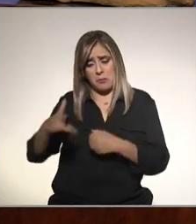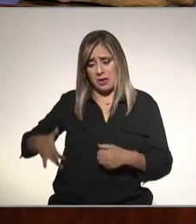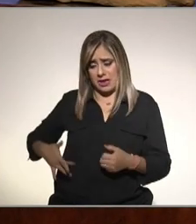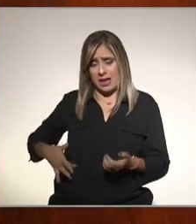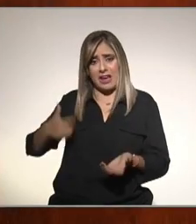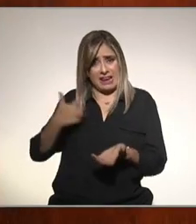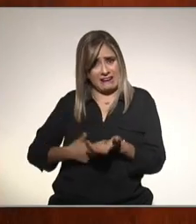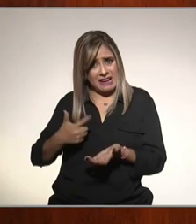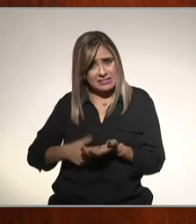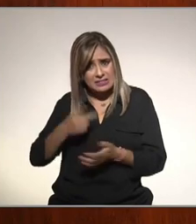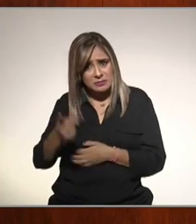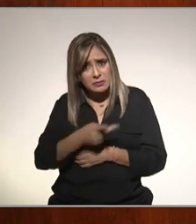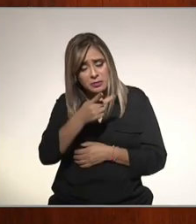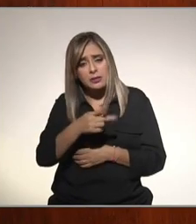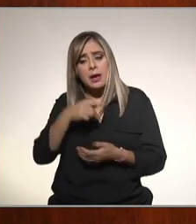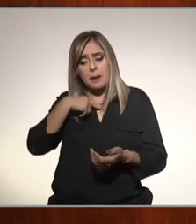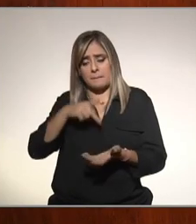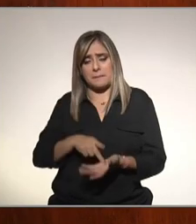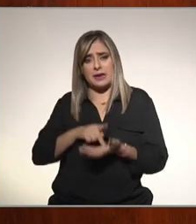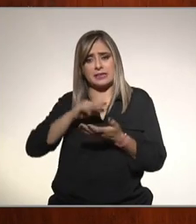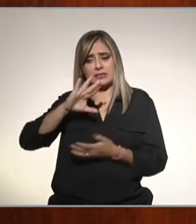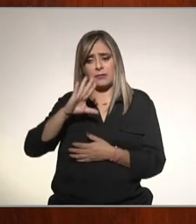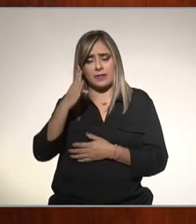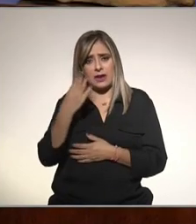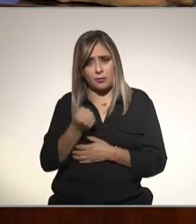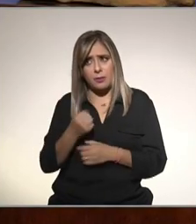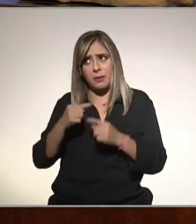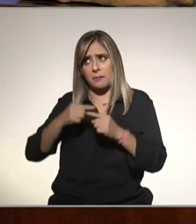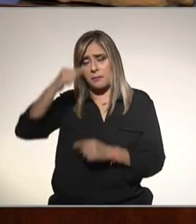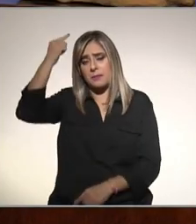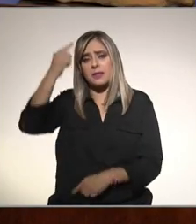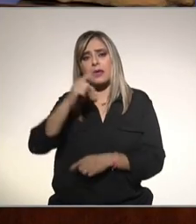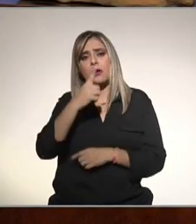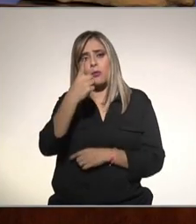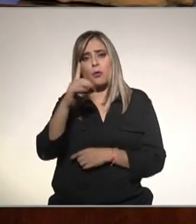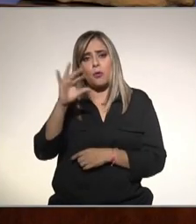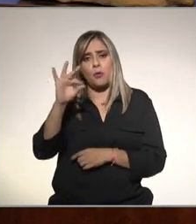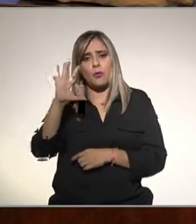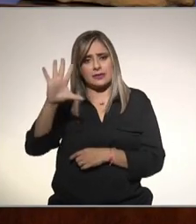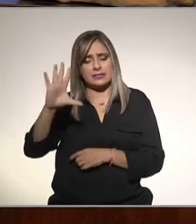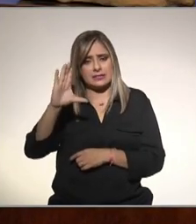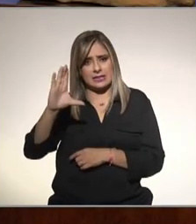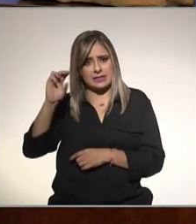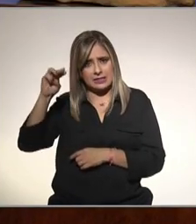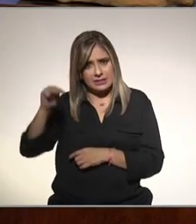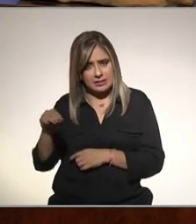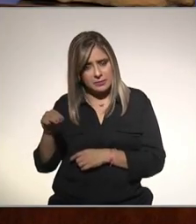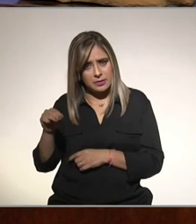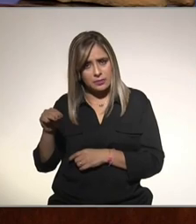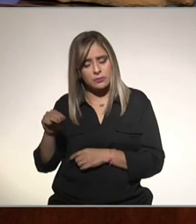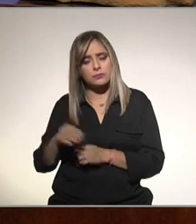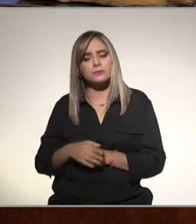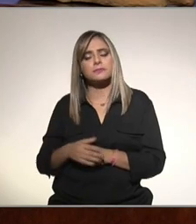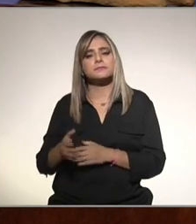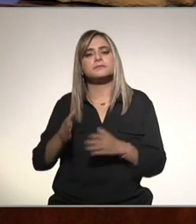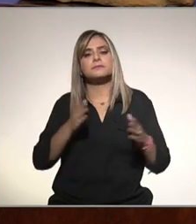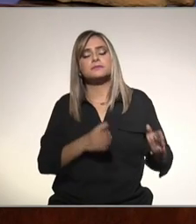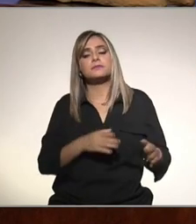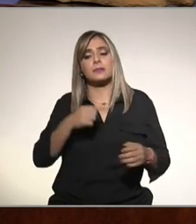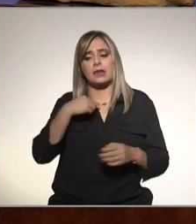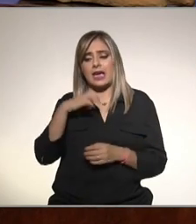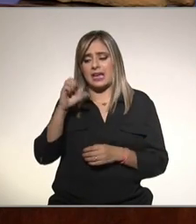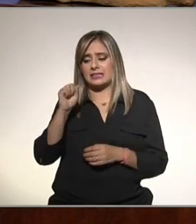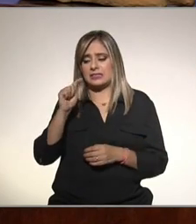graso nos manda su peso de 59 kilos y ella mide 145 centímetros nos pregunta Betty Hernández si la